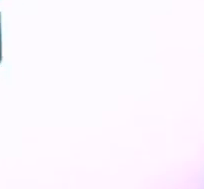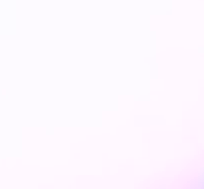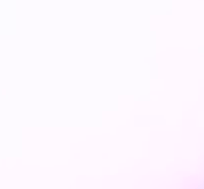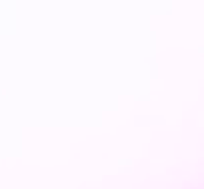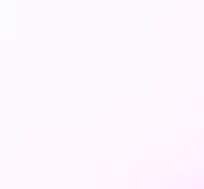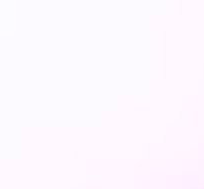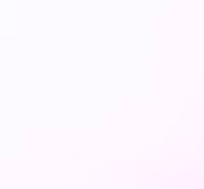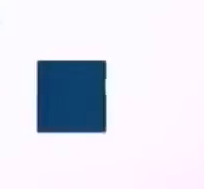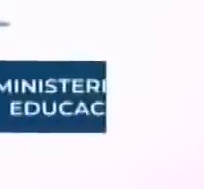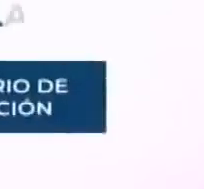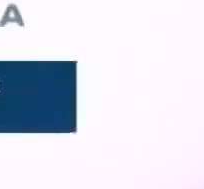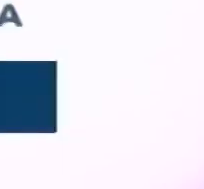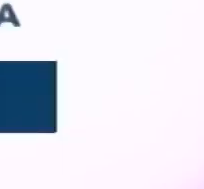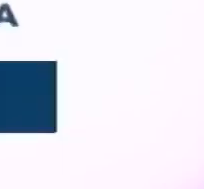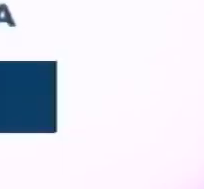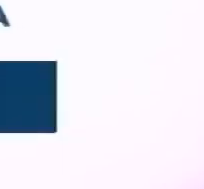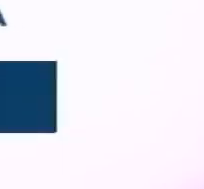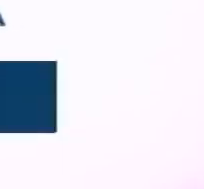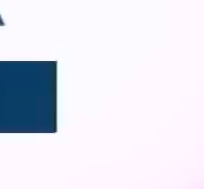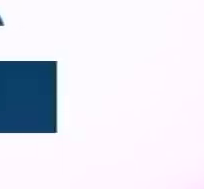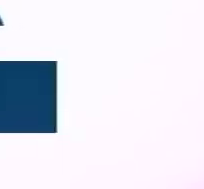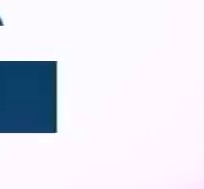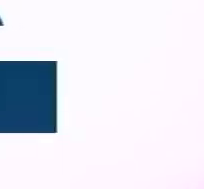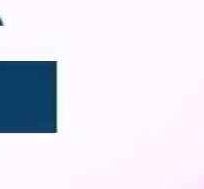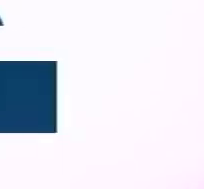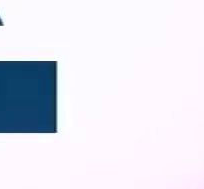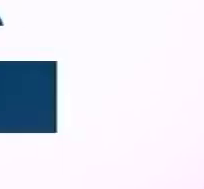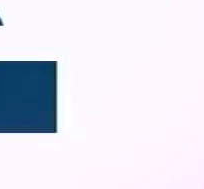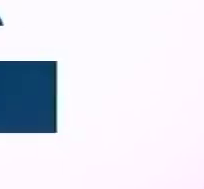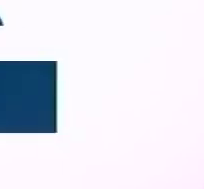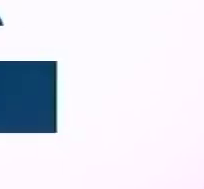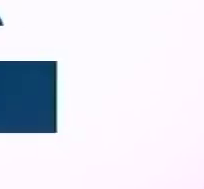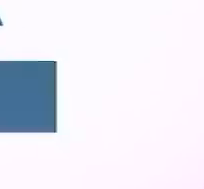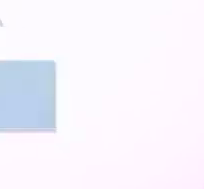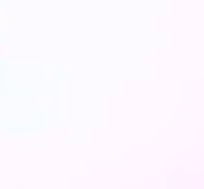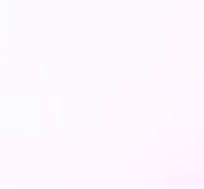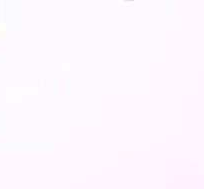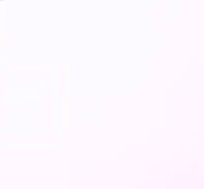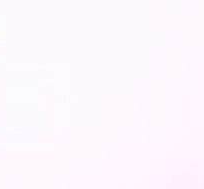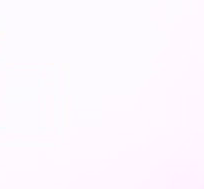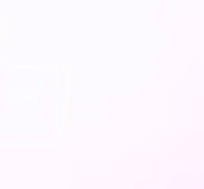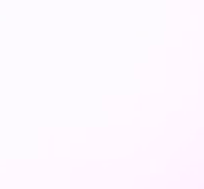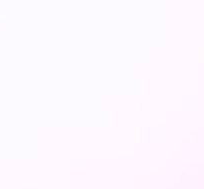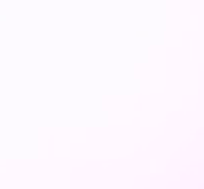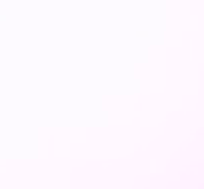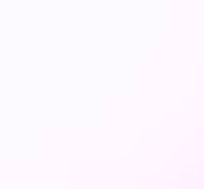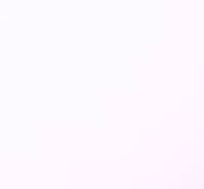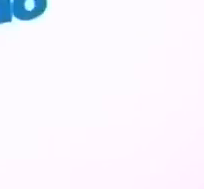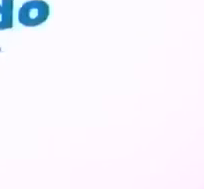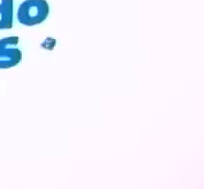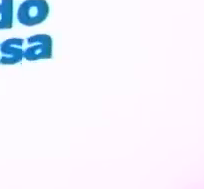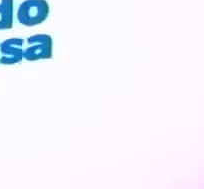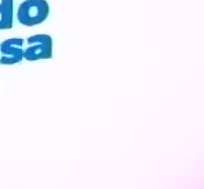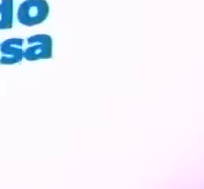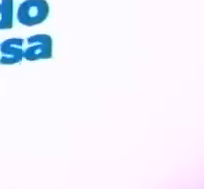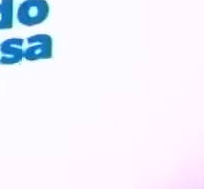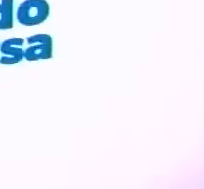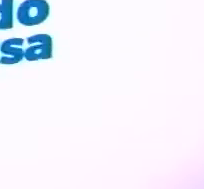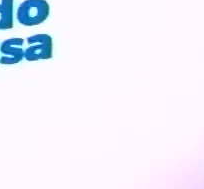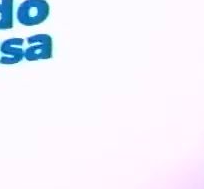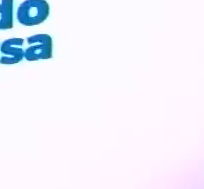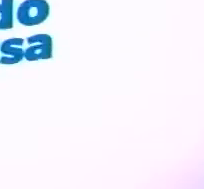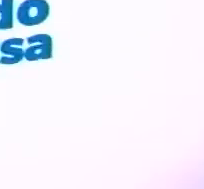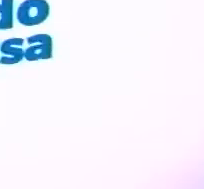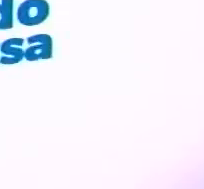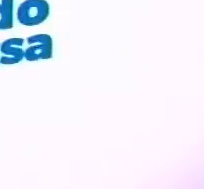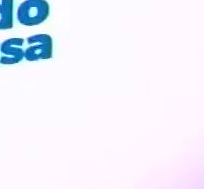Canal 13, en un apoyo al Ministerio de Educación por la emergencia del COVID-19, presenta Aprendo en